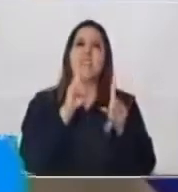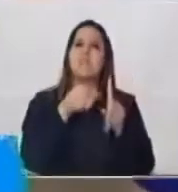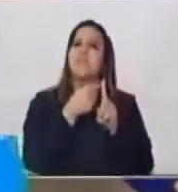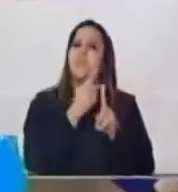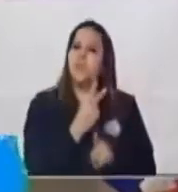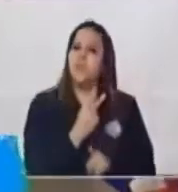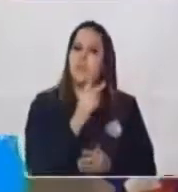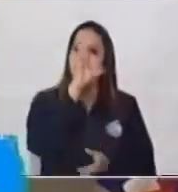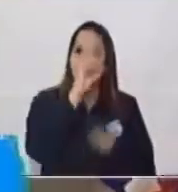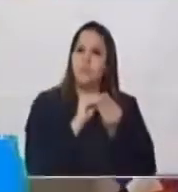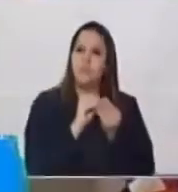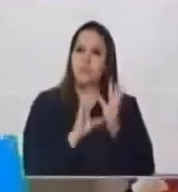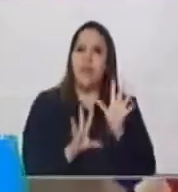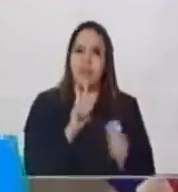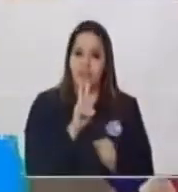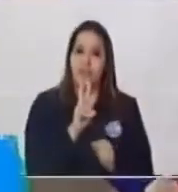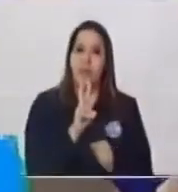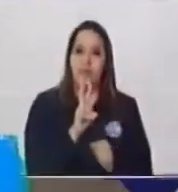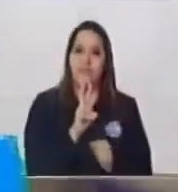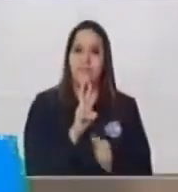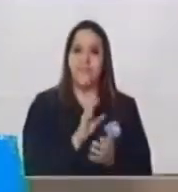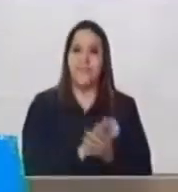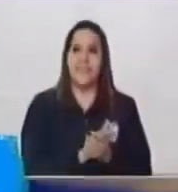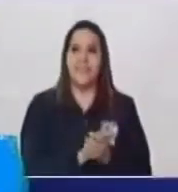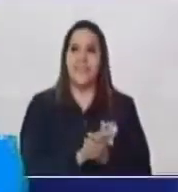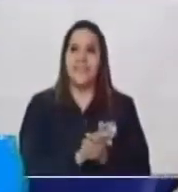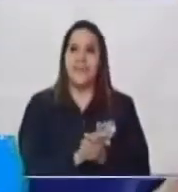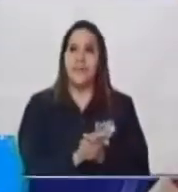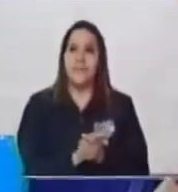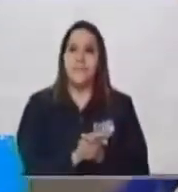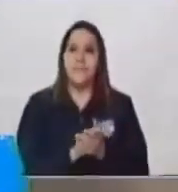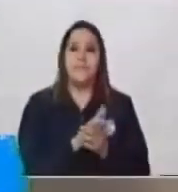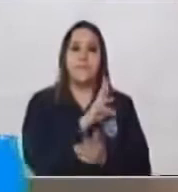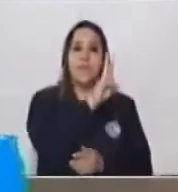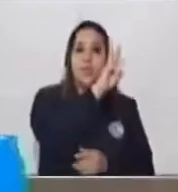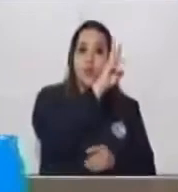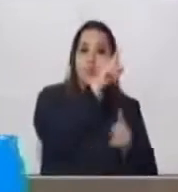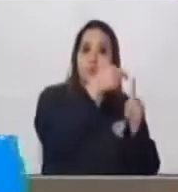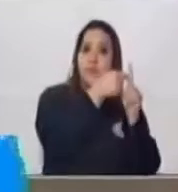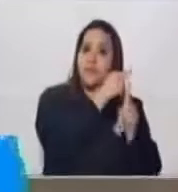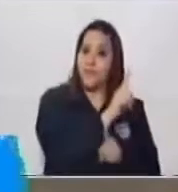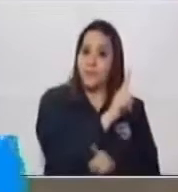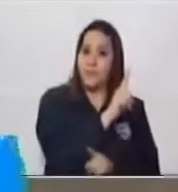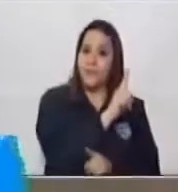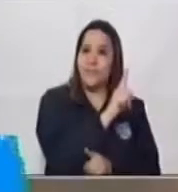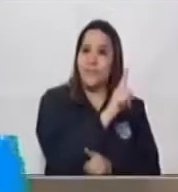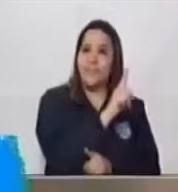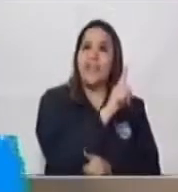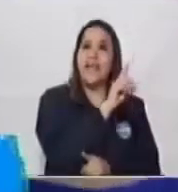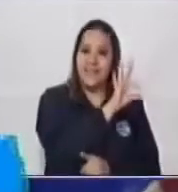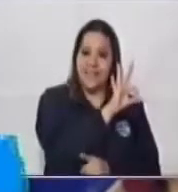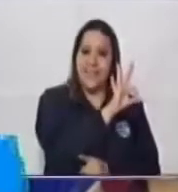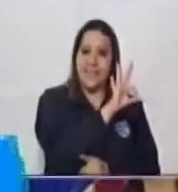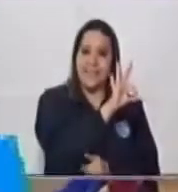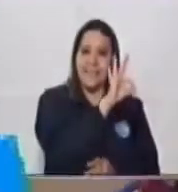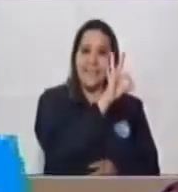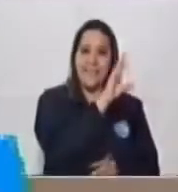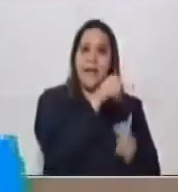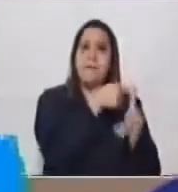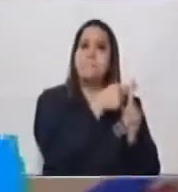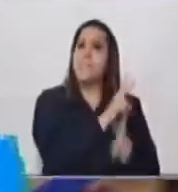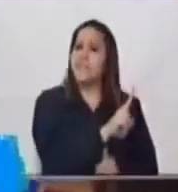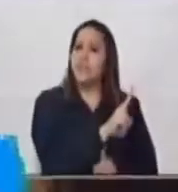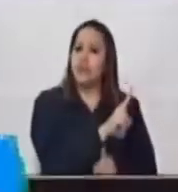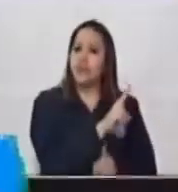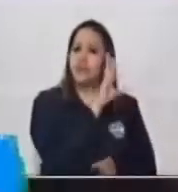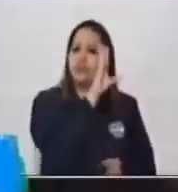2 12 2 más 1 3 3 más 2